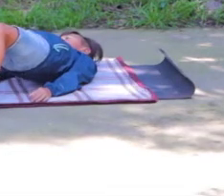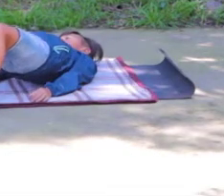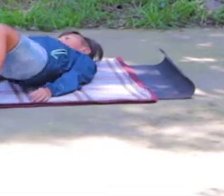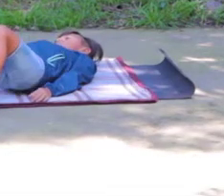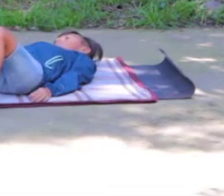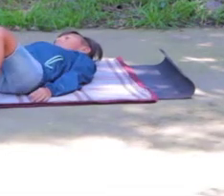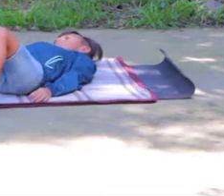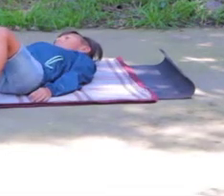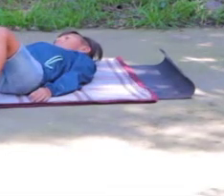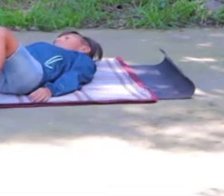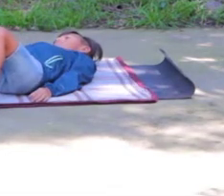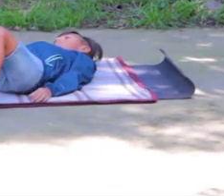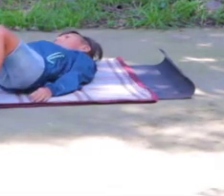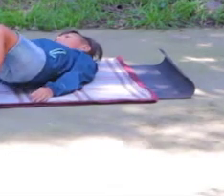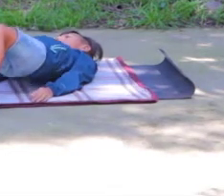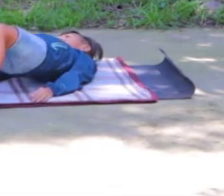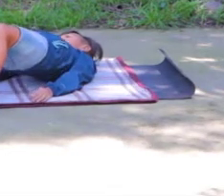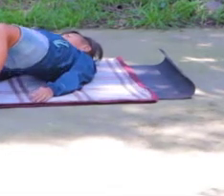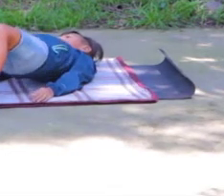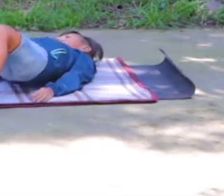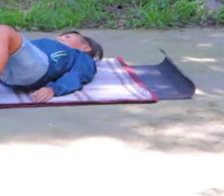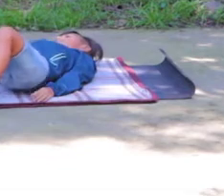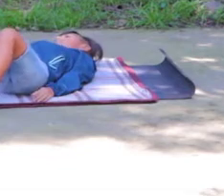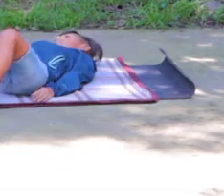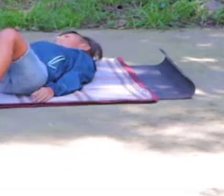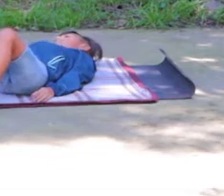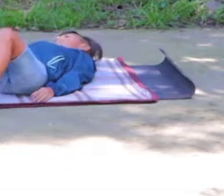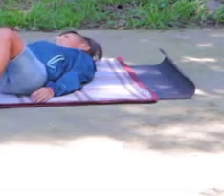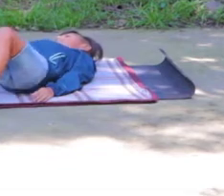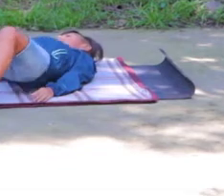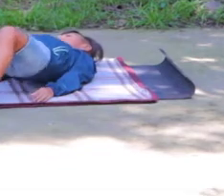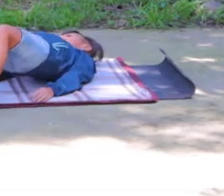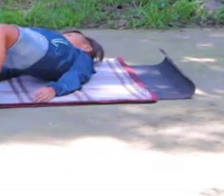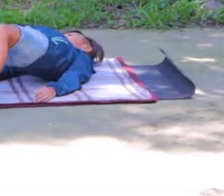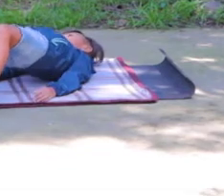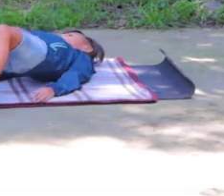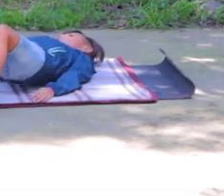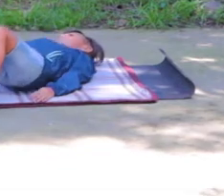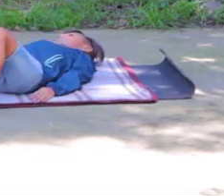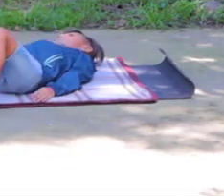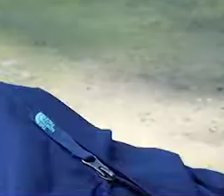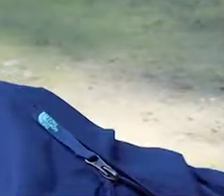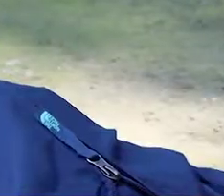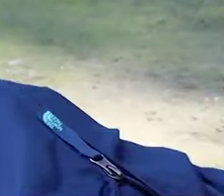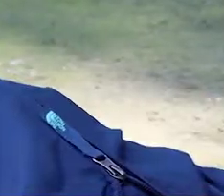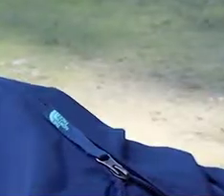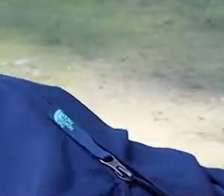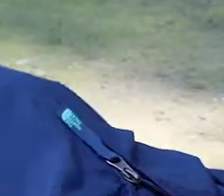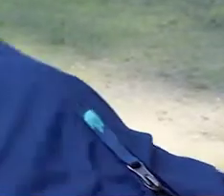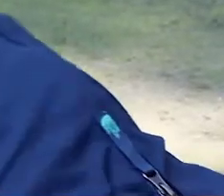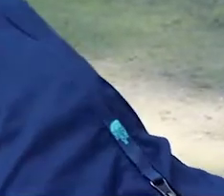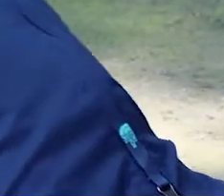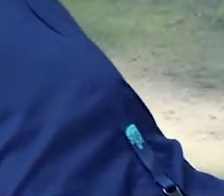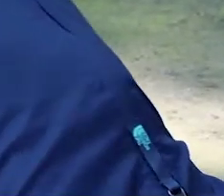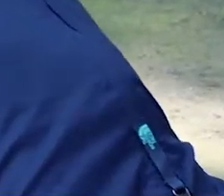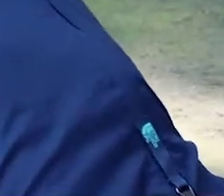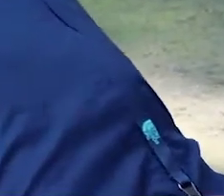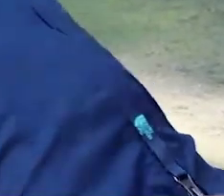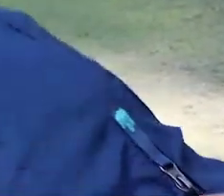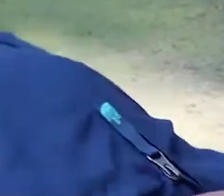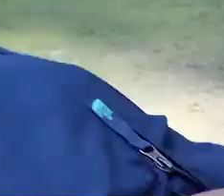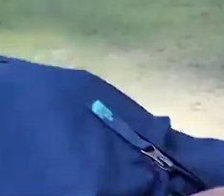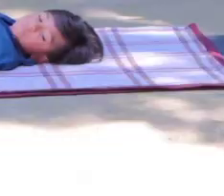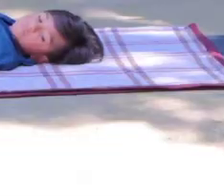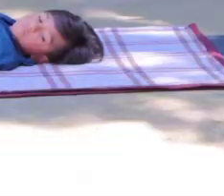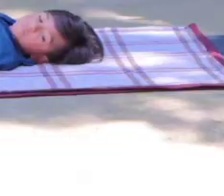¡Vamos la cadera ahí! ¡Muy bien! ¡Otra vez! ¡Pies juntos! ¡Elevando la cadera! ¡Elevamos cadera! ¡Y